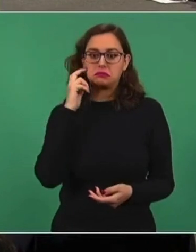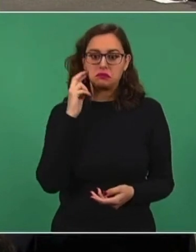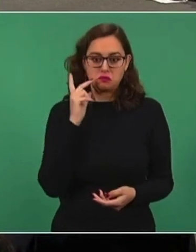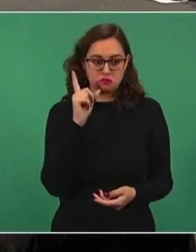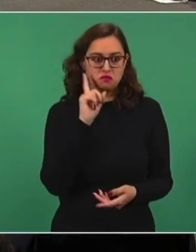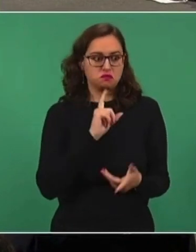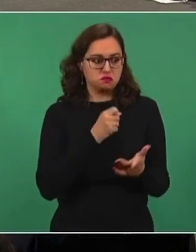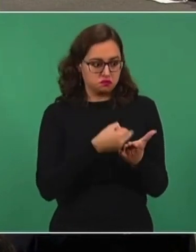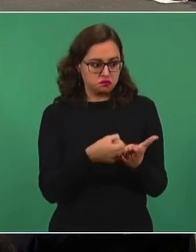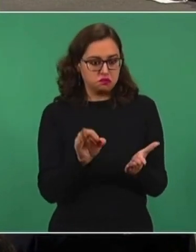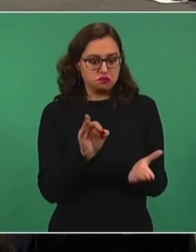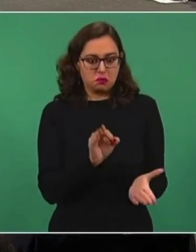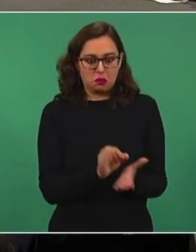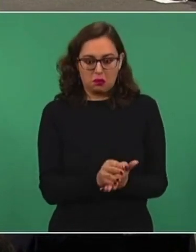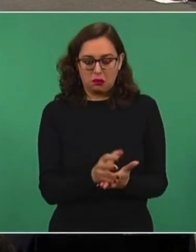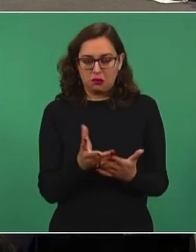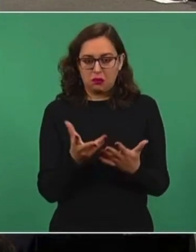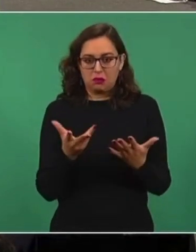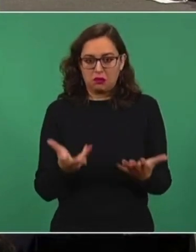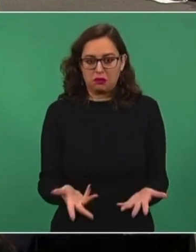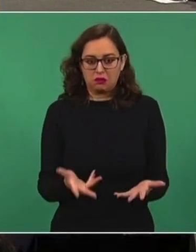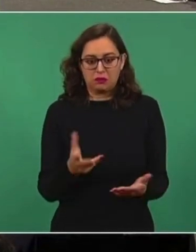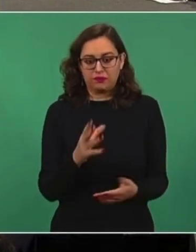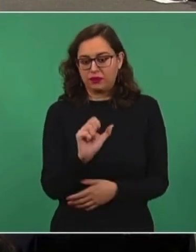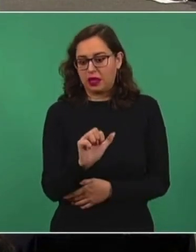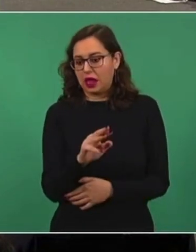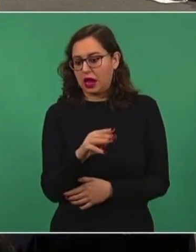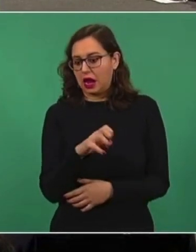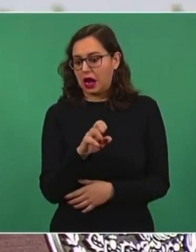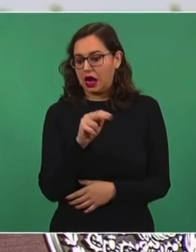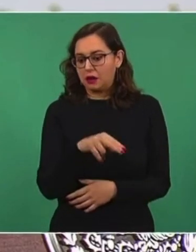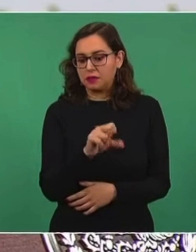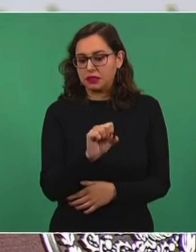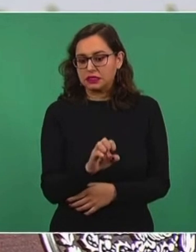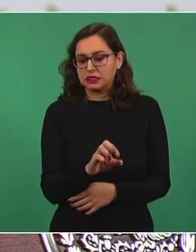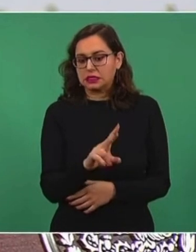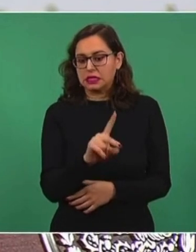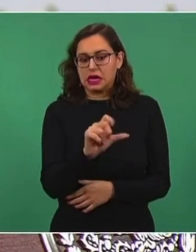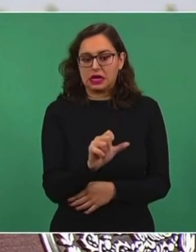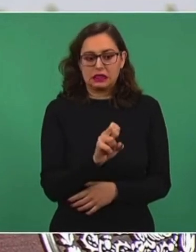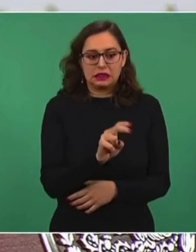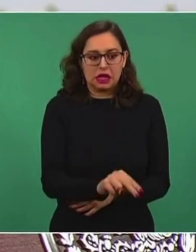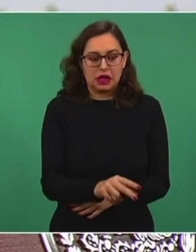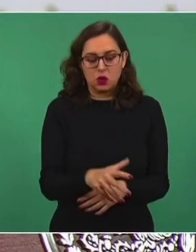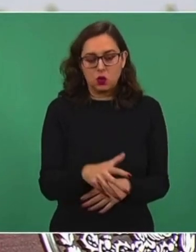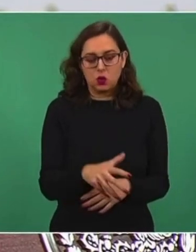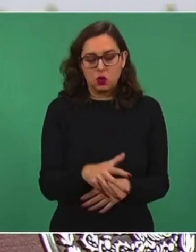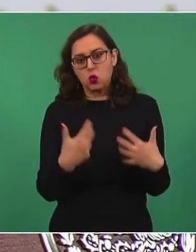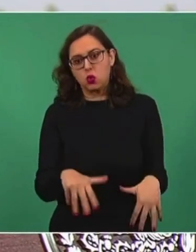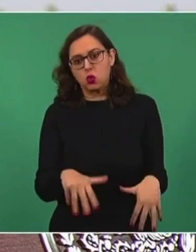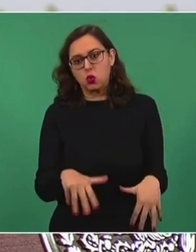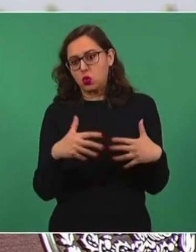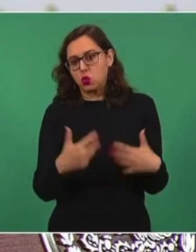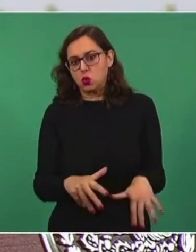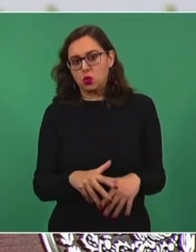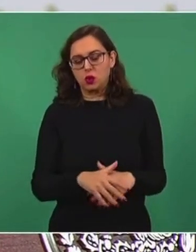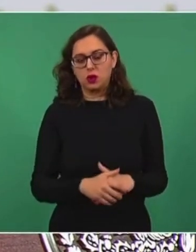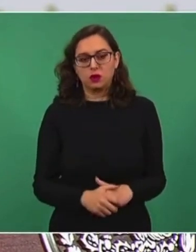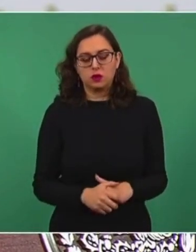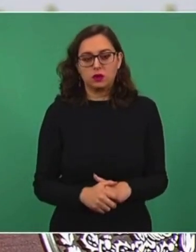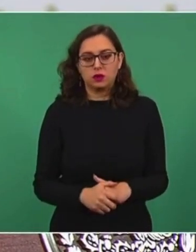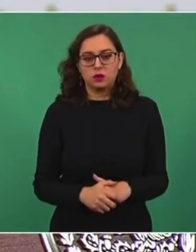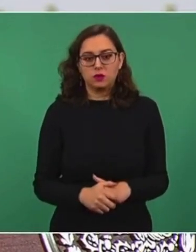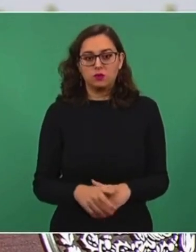Carmen Serrán, doña